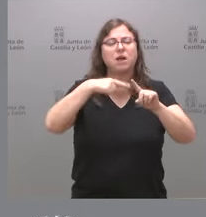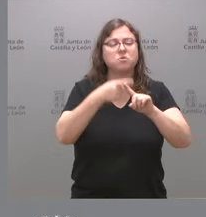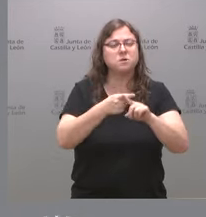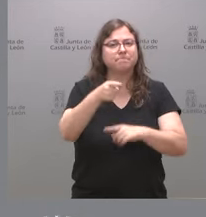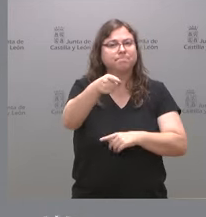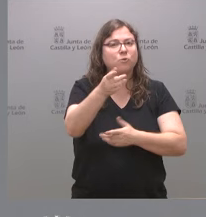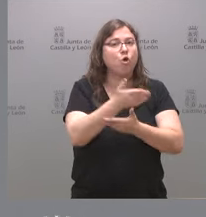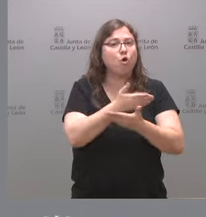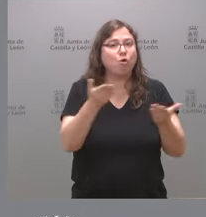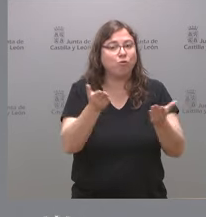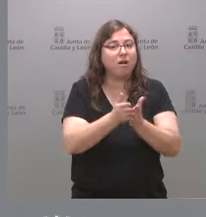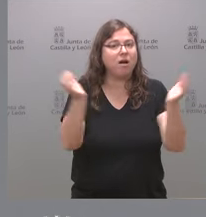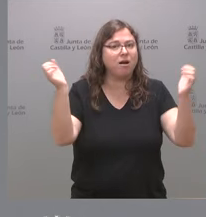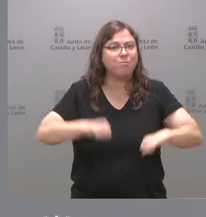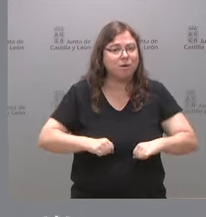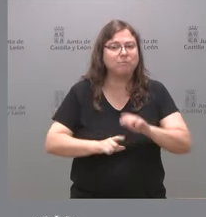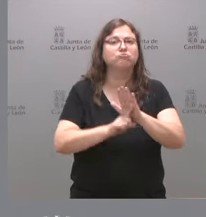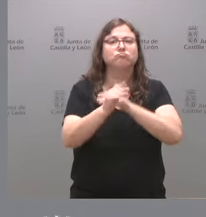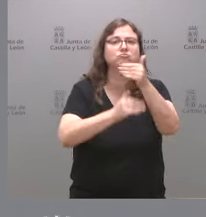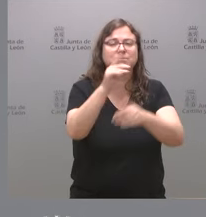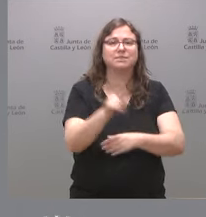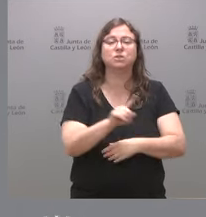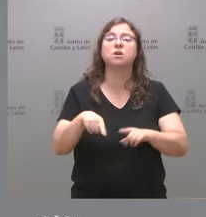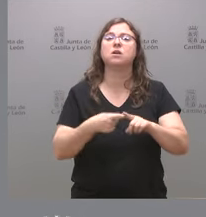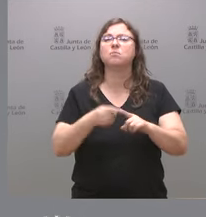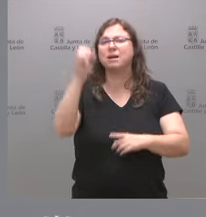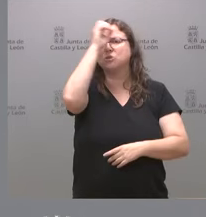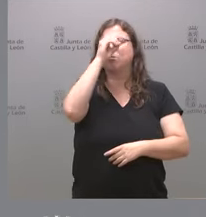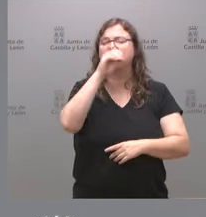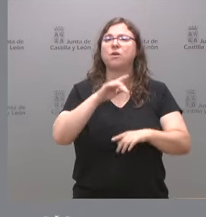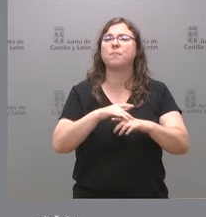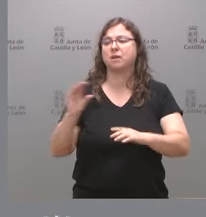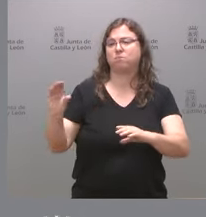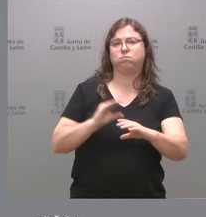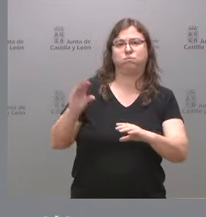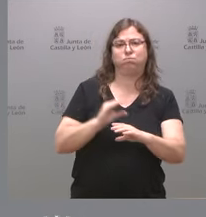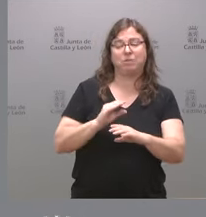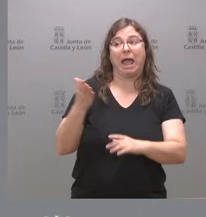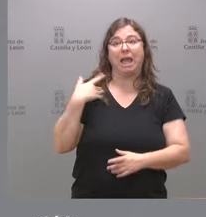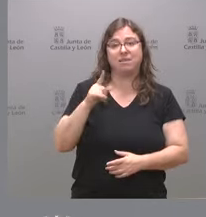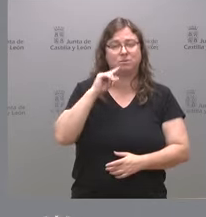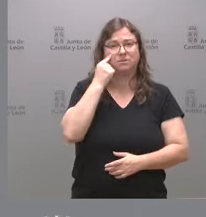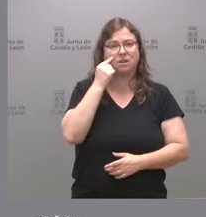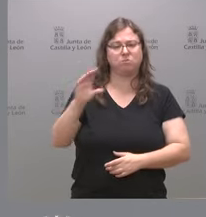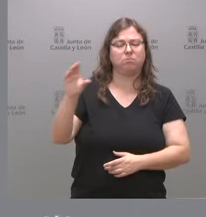que se apruebe que salga adelante y también una valoración sobre las entregas a cuenta para Castilla y León conocidas ayer gracias